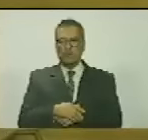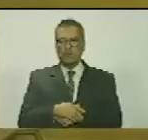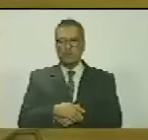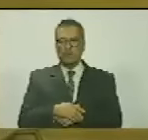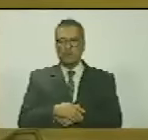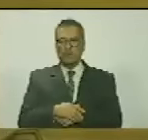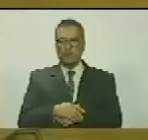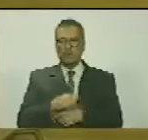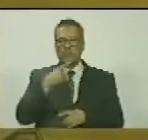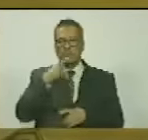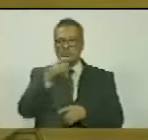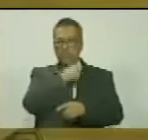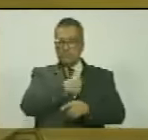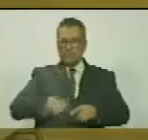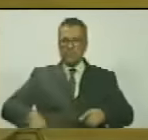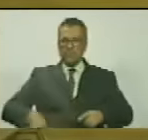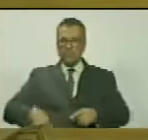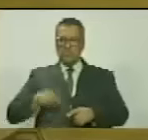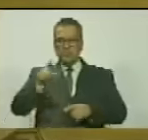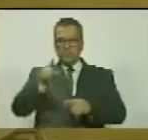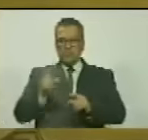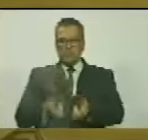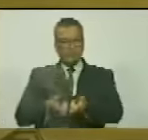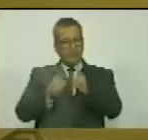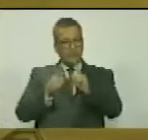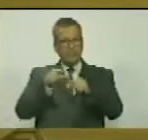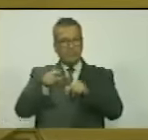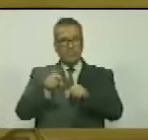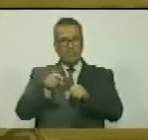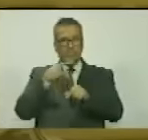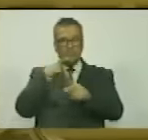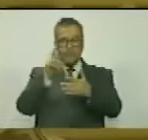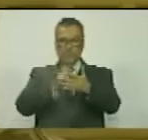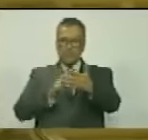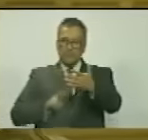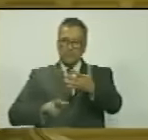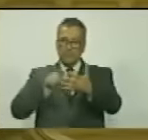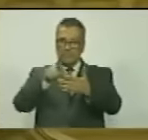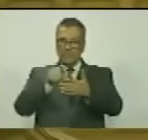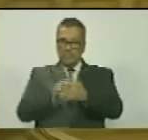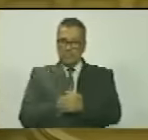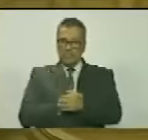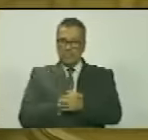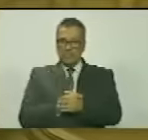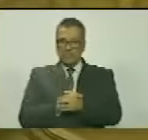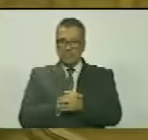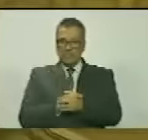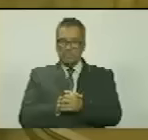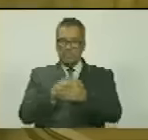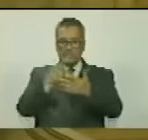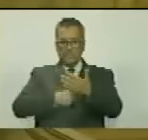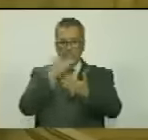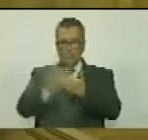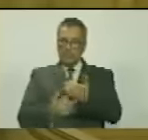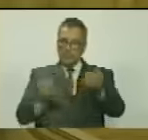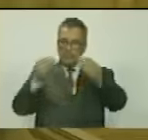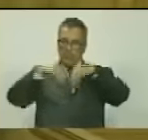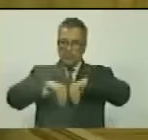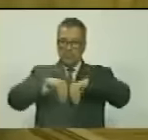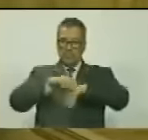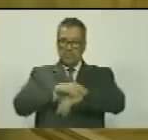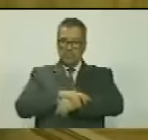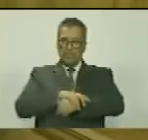señor presidente, con su permiso voy a dar lectura al proyecto de acuerdo.